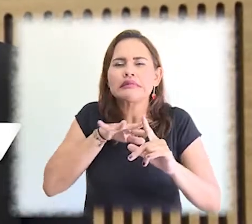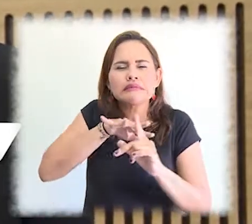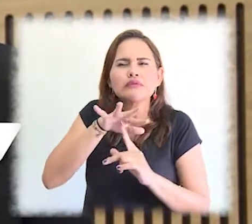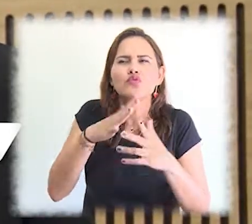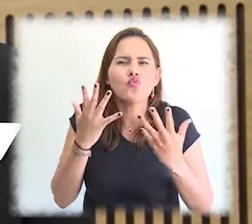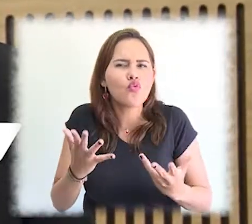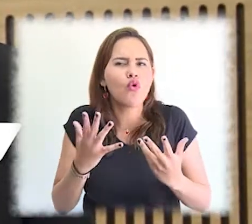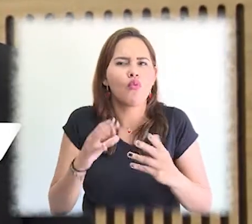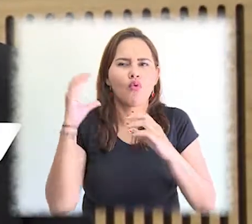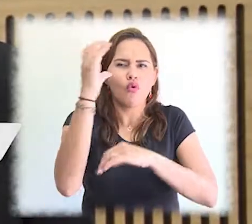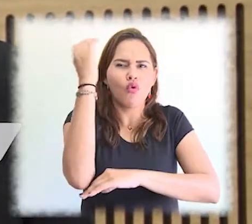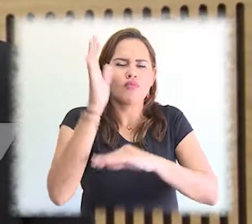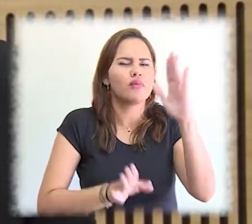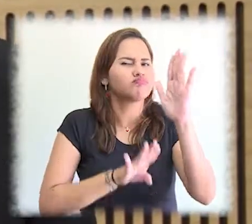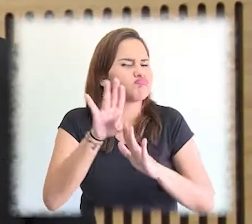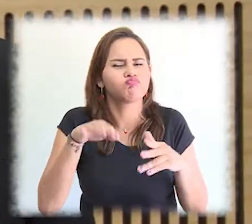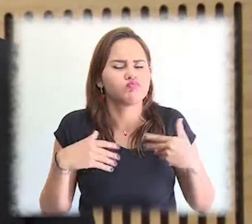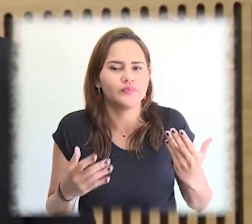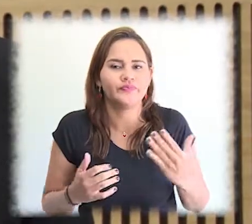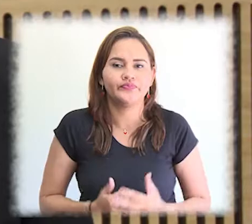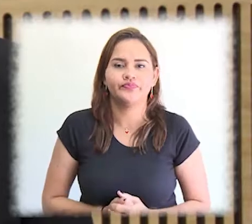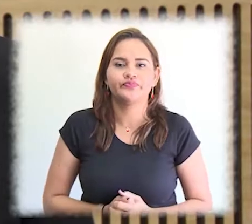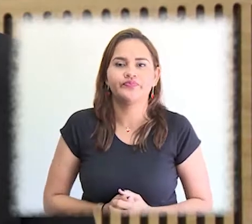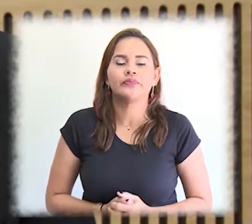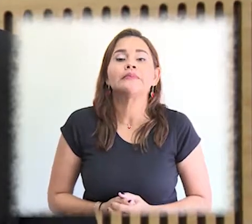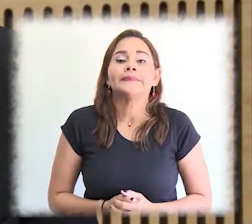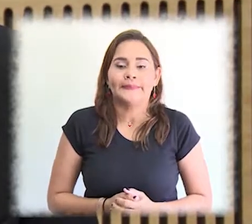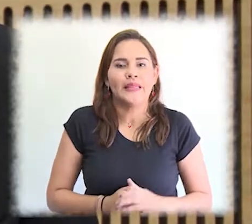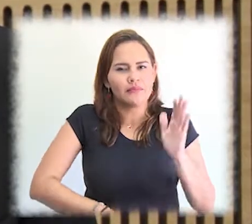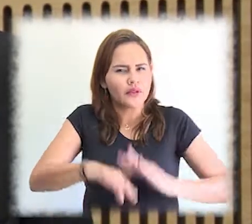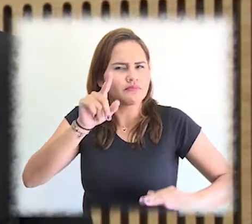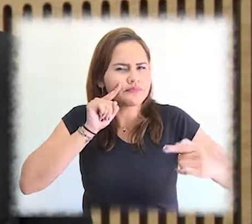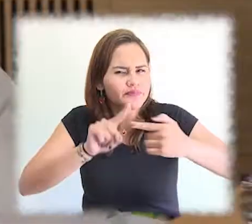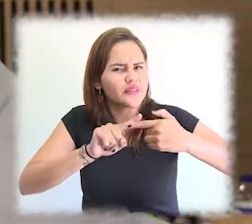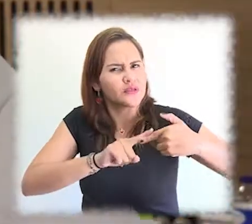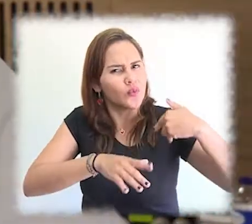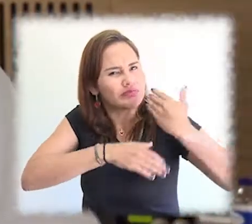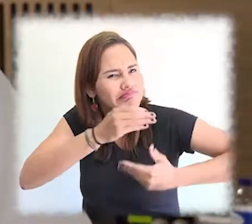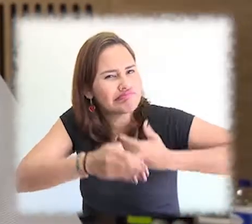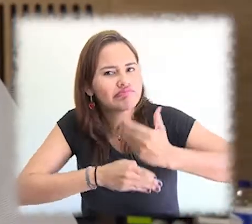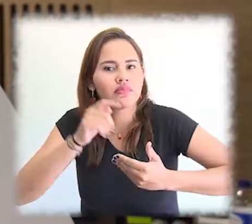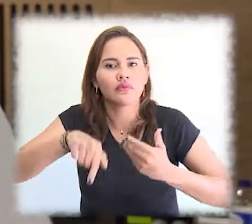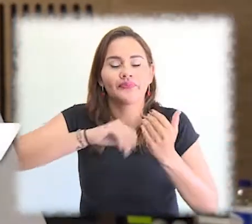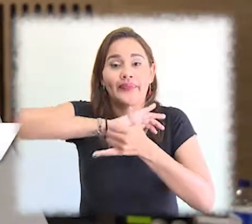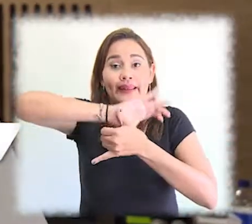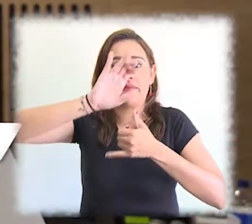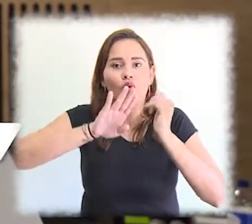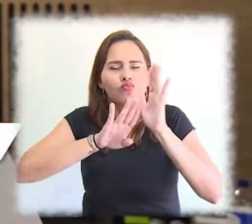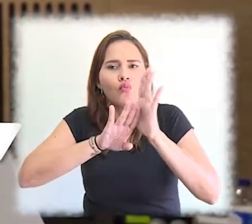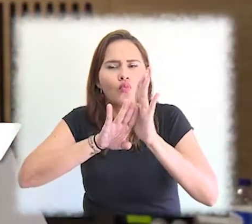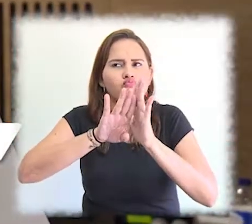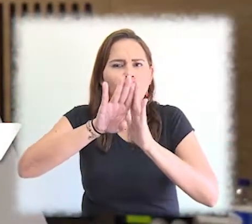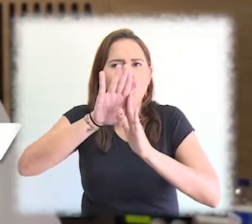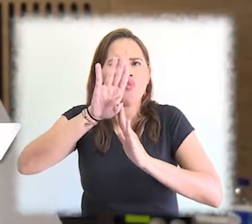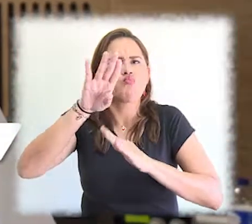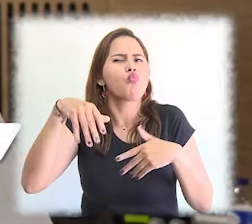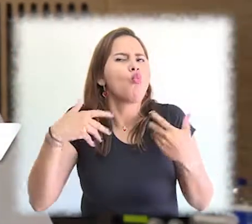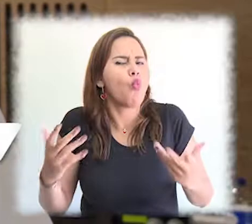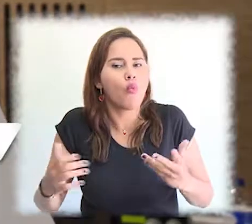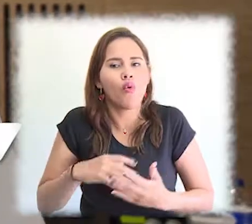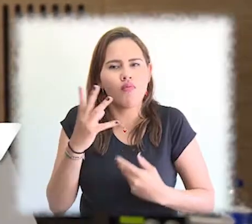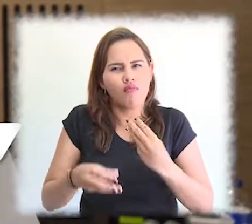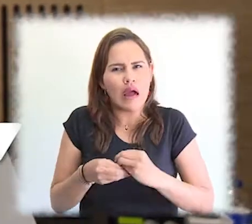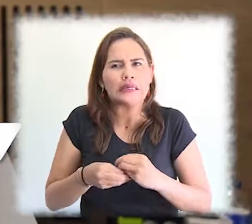cómo esos problemas desde las regiones ayudan al crecimiento en nuestro país. A partir de estas propuestas que se hicieron acá, cómo vamos